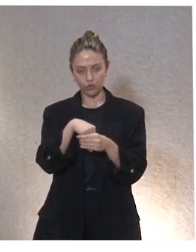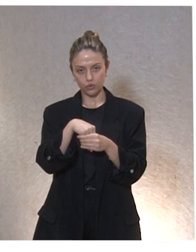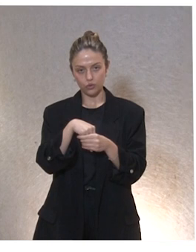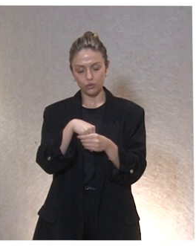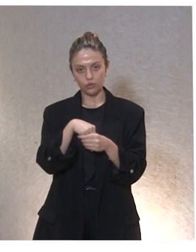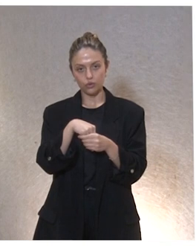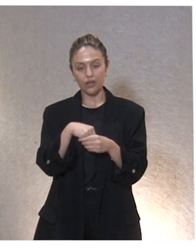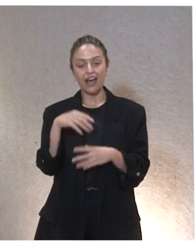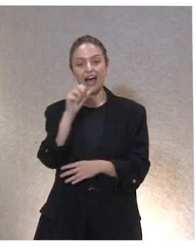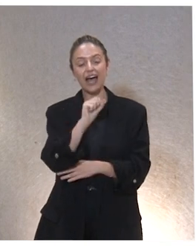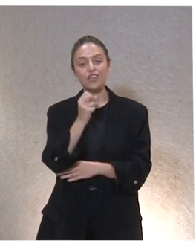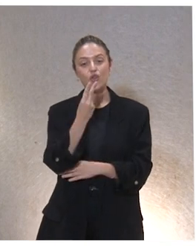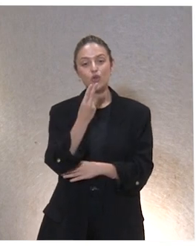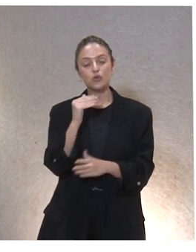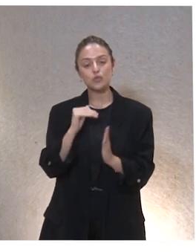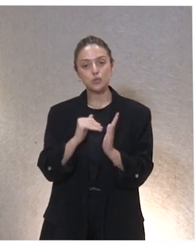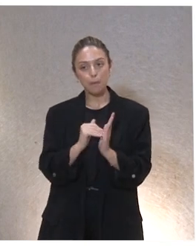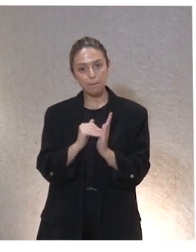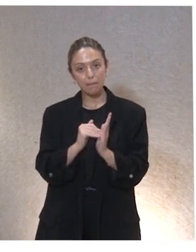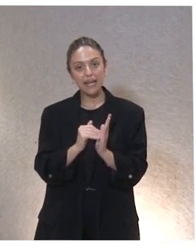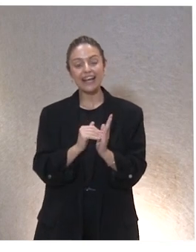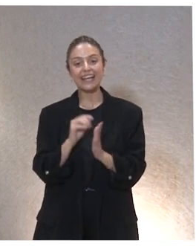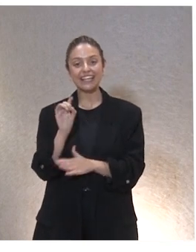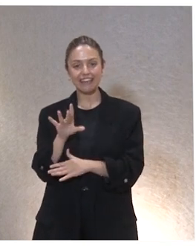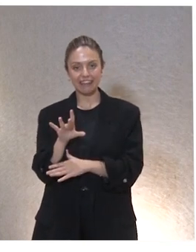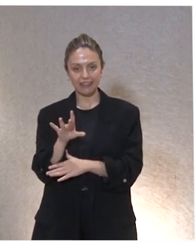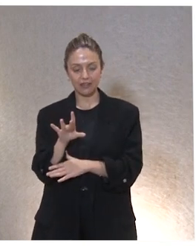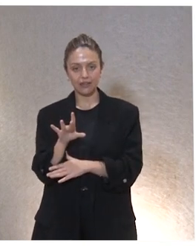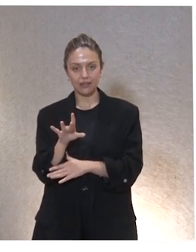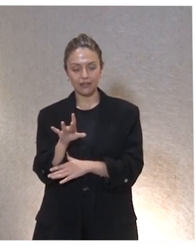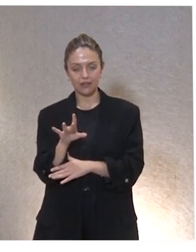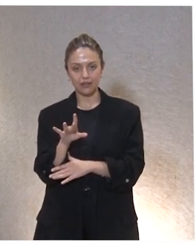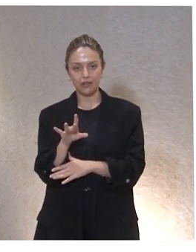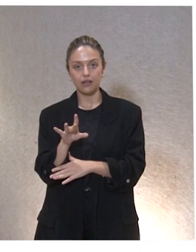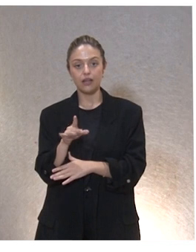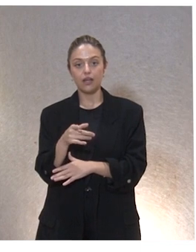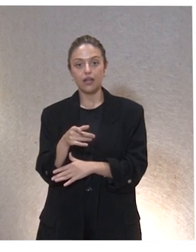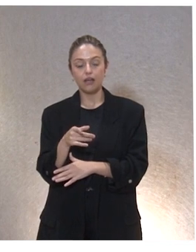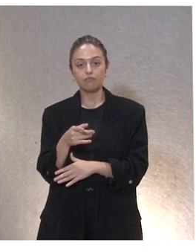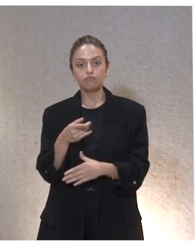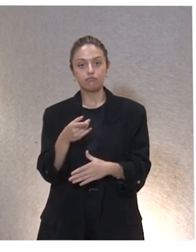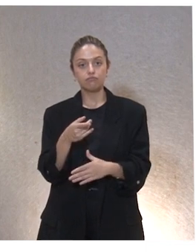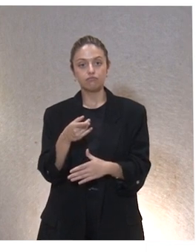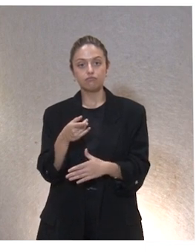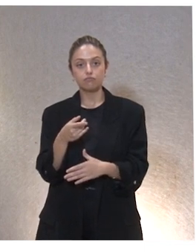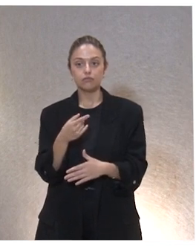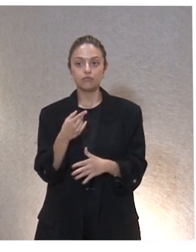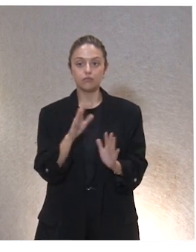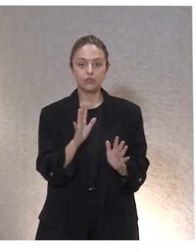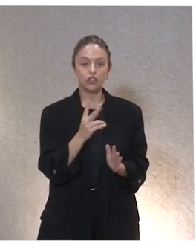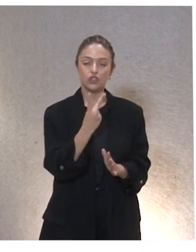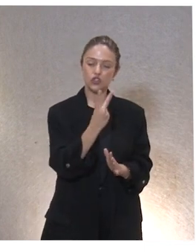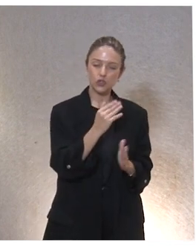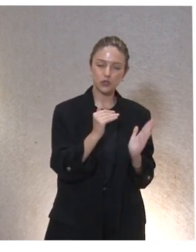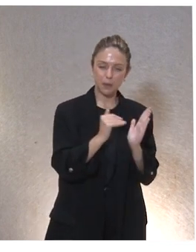año 2015 nos metimos en el 2014, porque en el